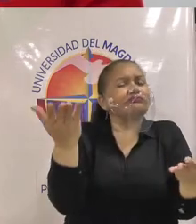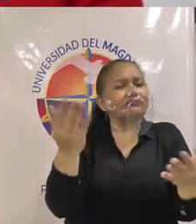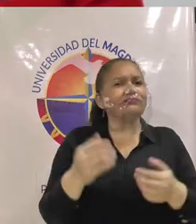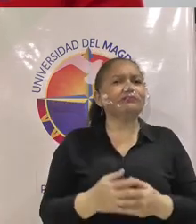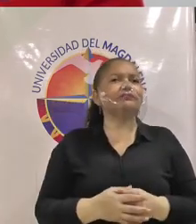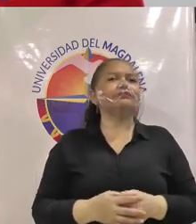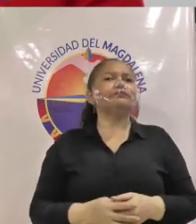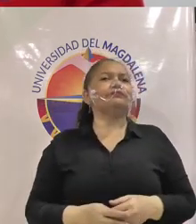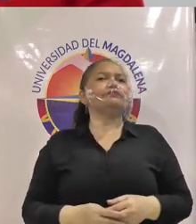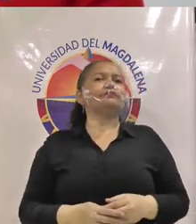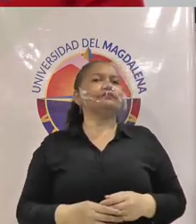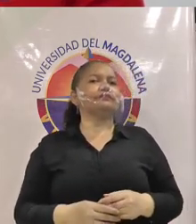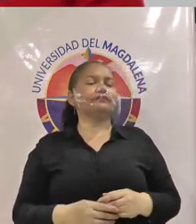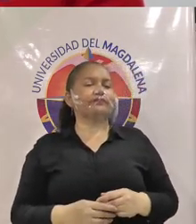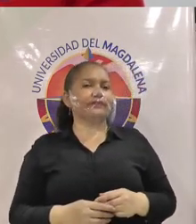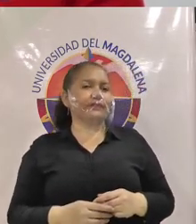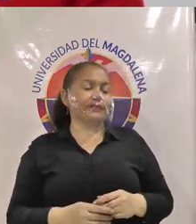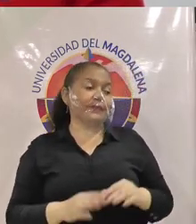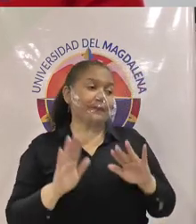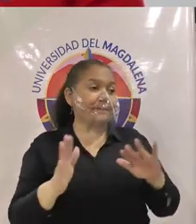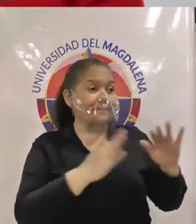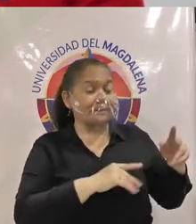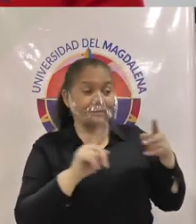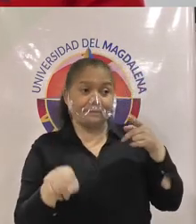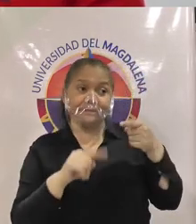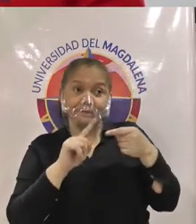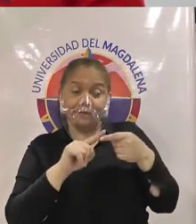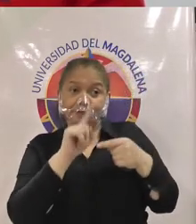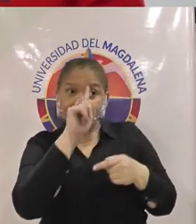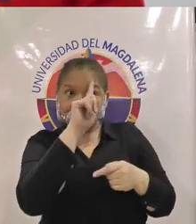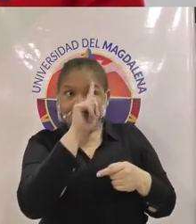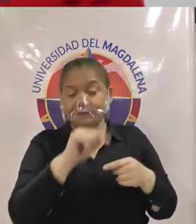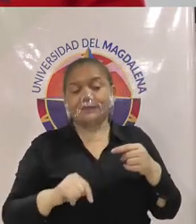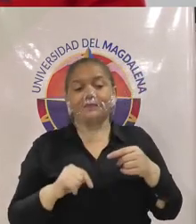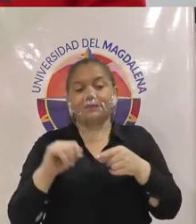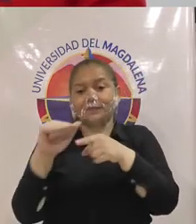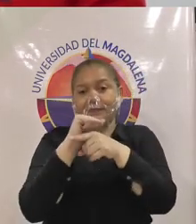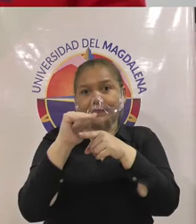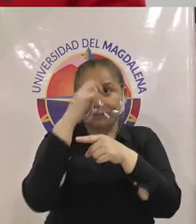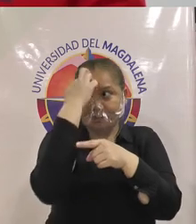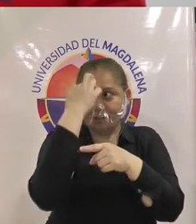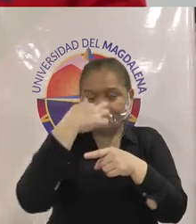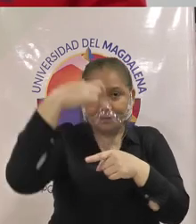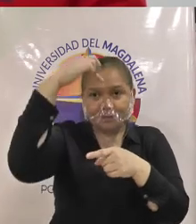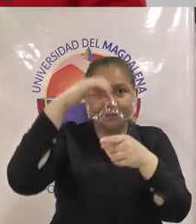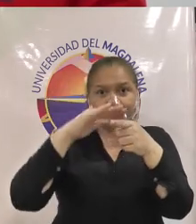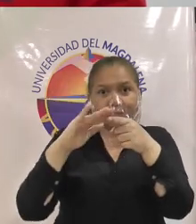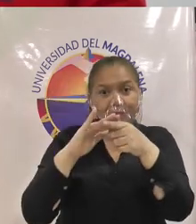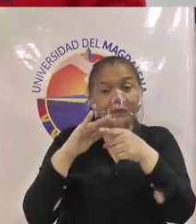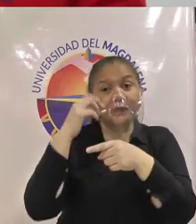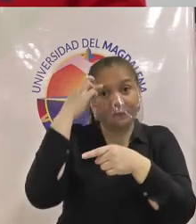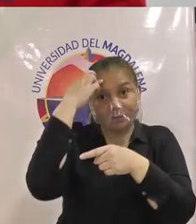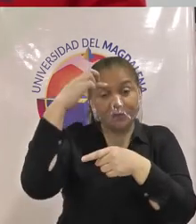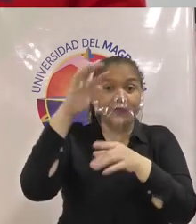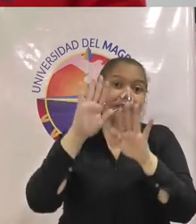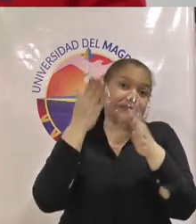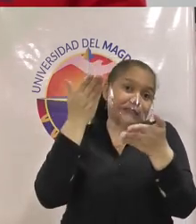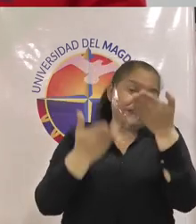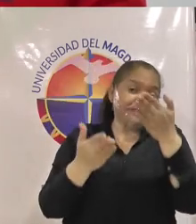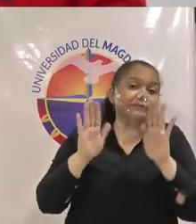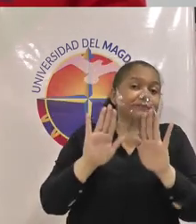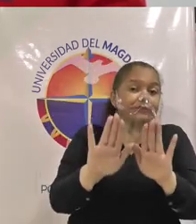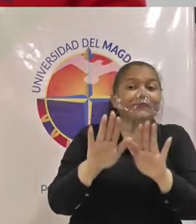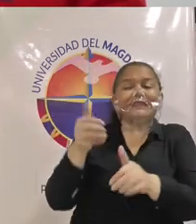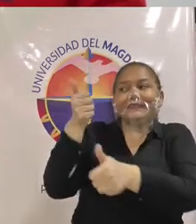bueno en el tema de las prácticas profesionales claramente eso obedece a cada facultad por ejemplo en la facultad de